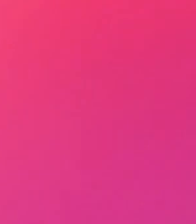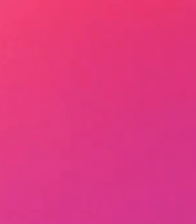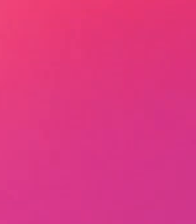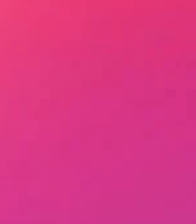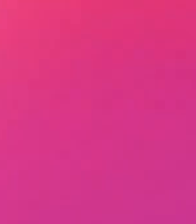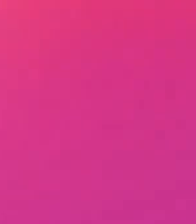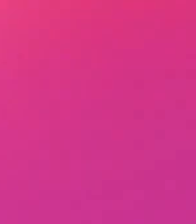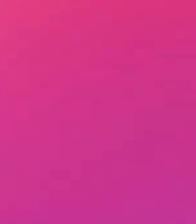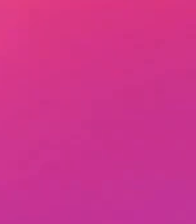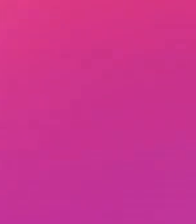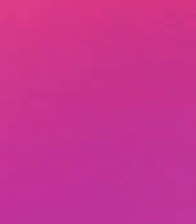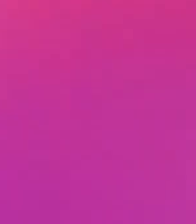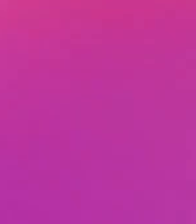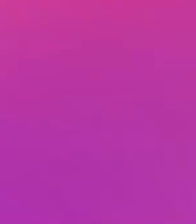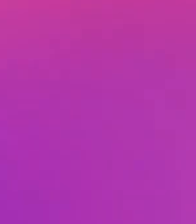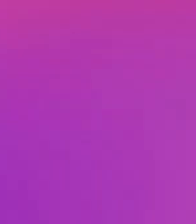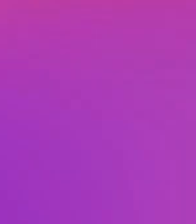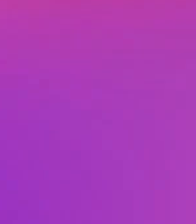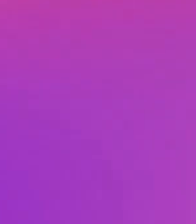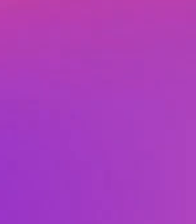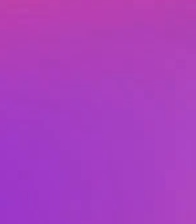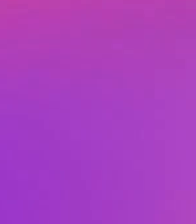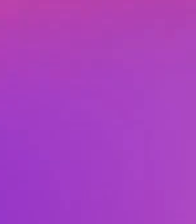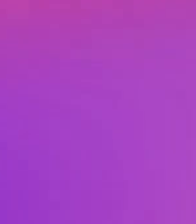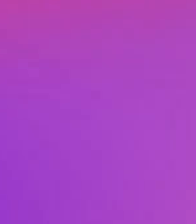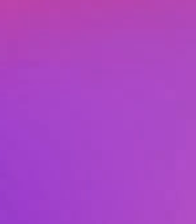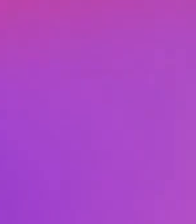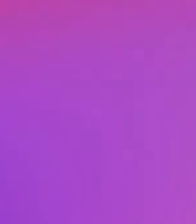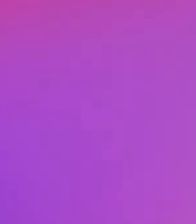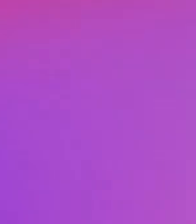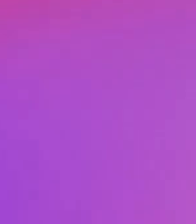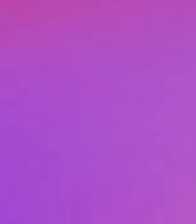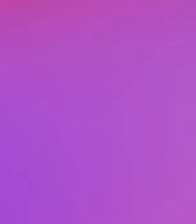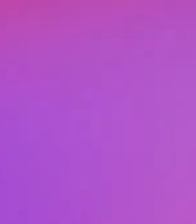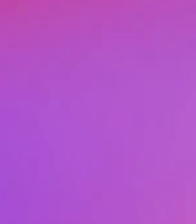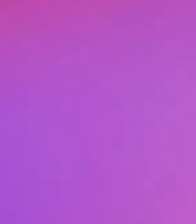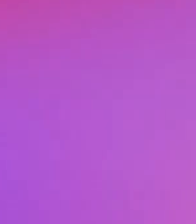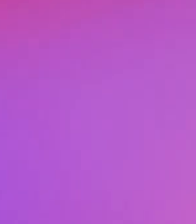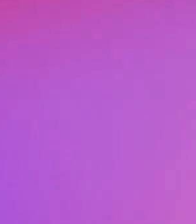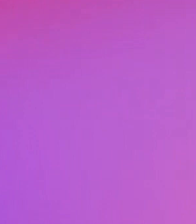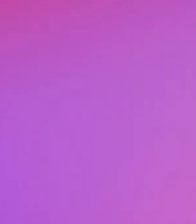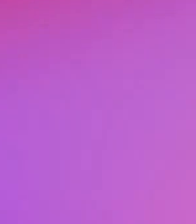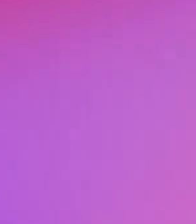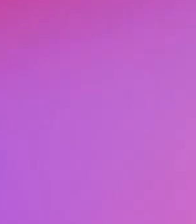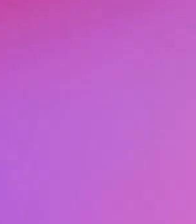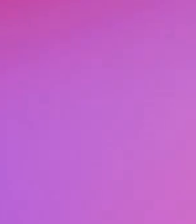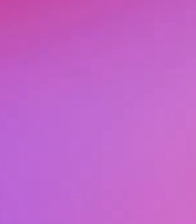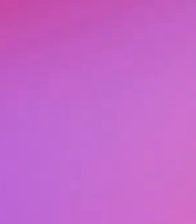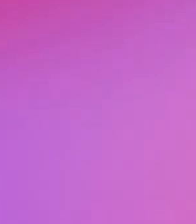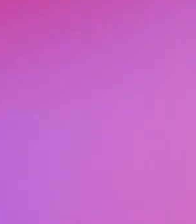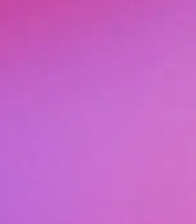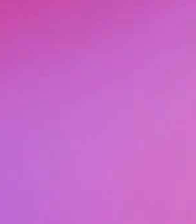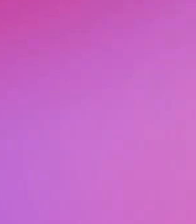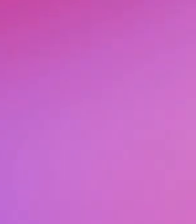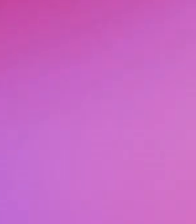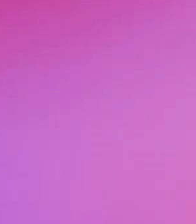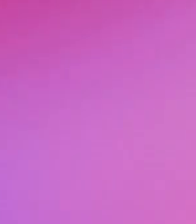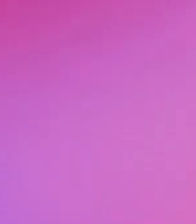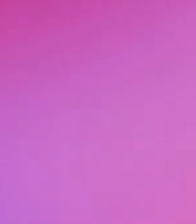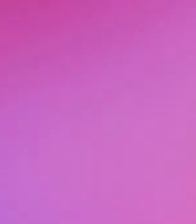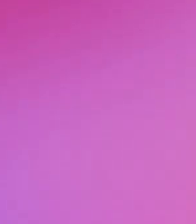También te invitamos a que consultes la plataforma www.nuevaescuelamexicana.sep.gov.mx